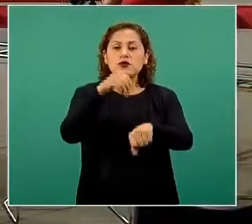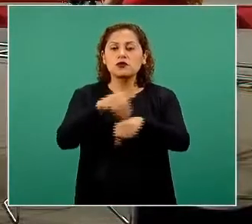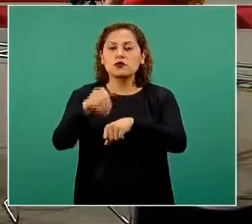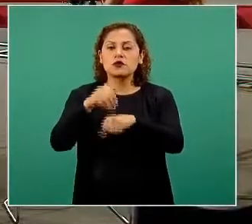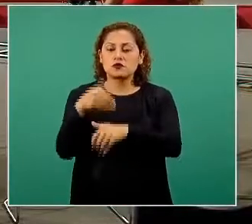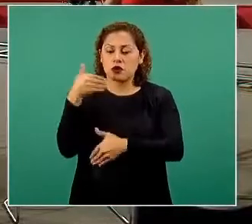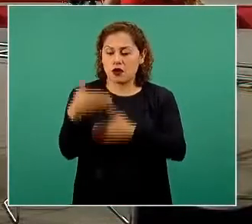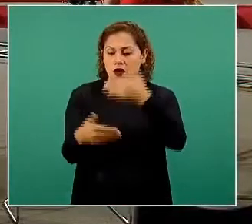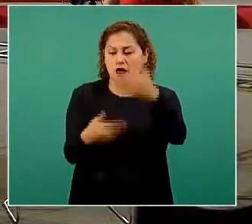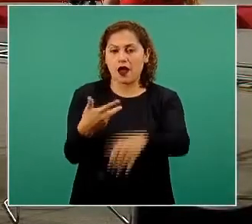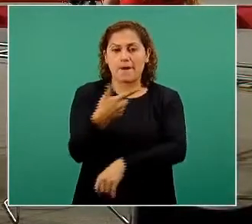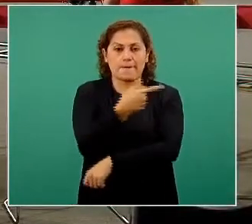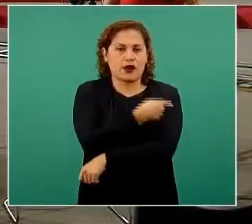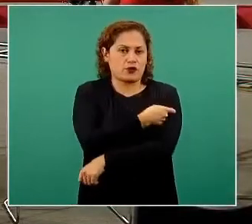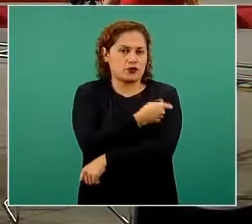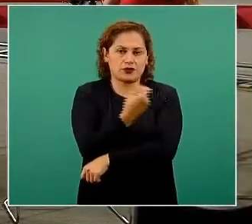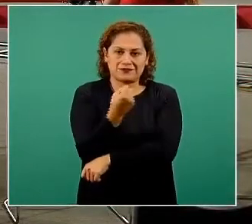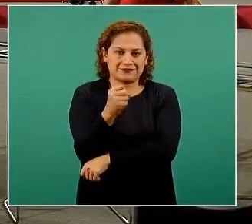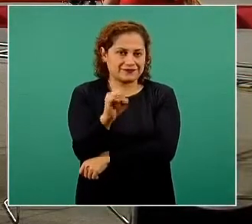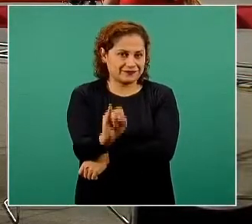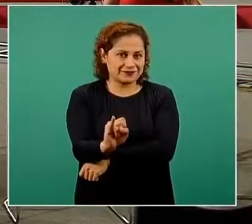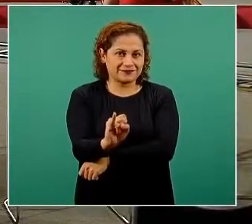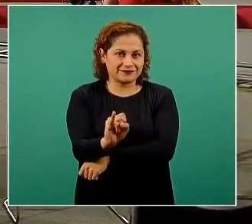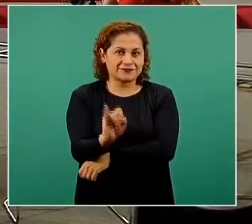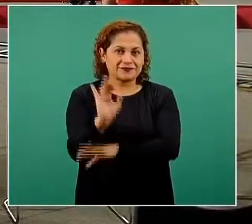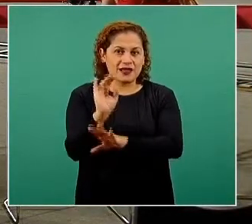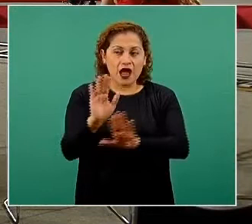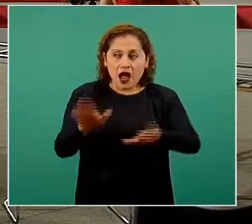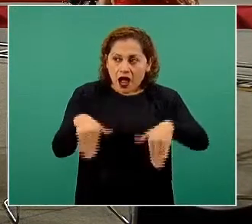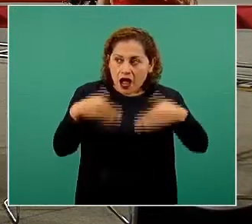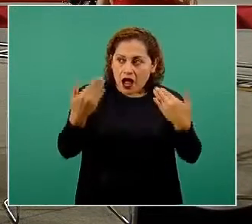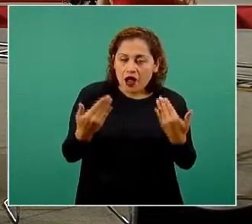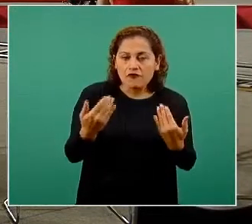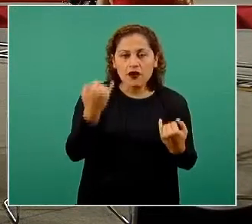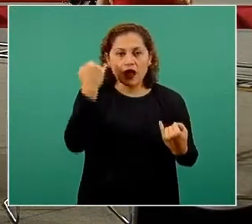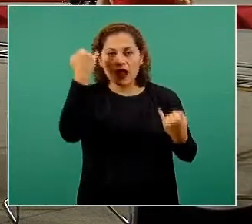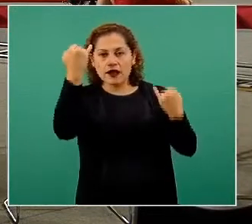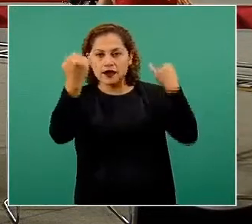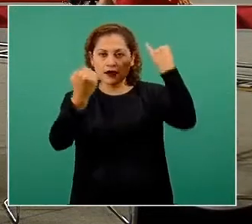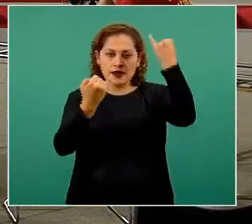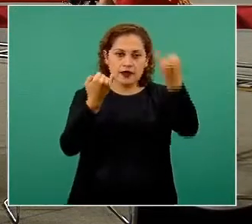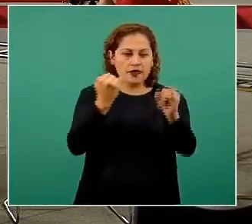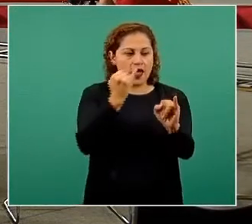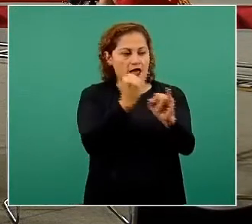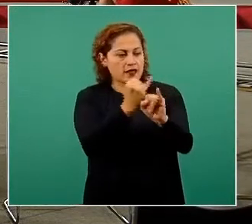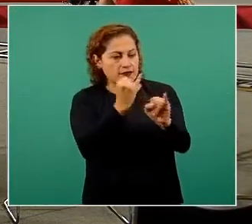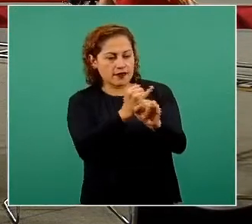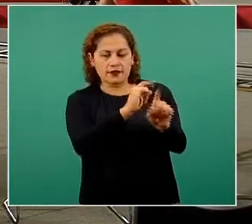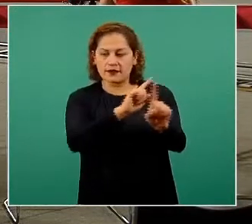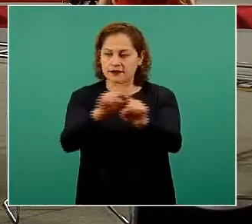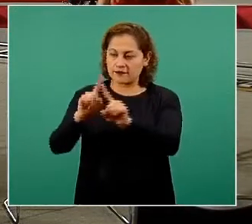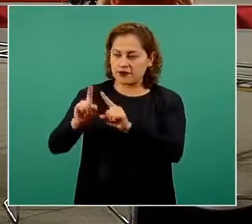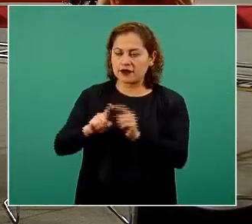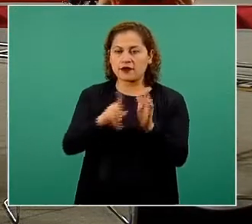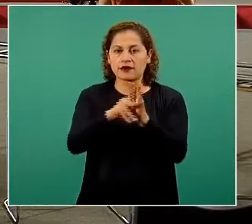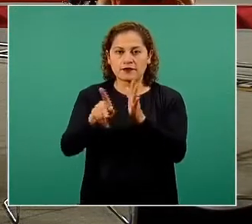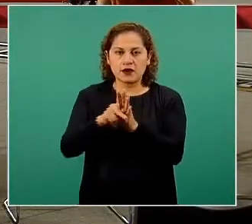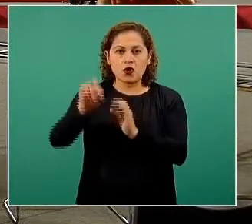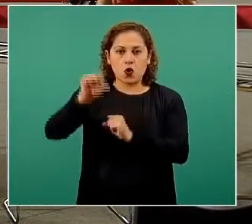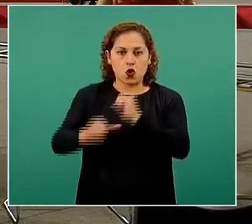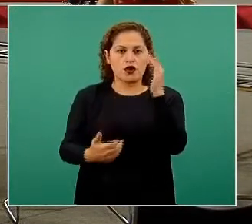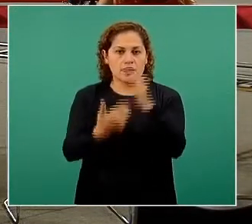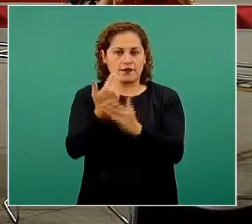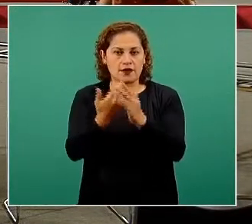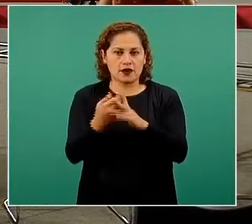avance de la vacunación me parece que estas especulaciones en redes sociales en primeras planas de algunos periódicos esta mañana